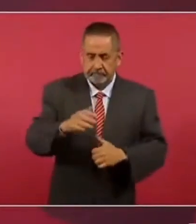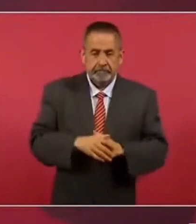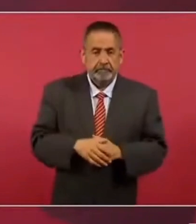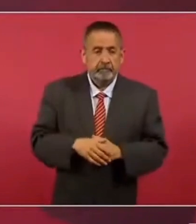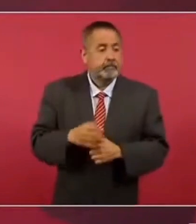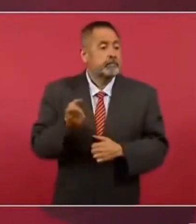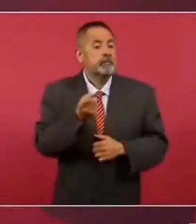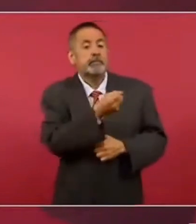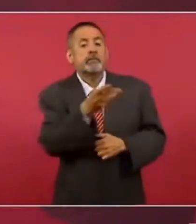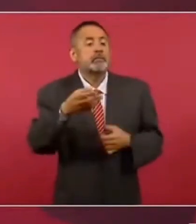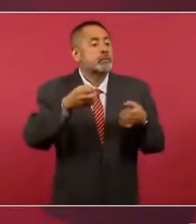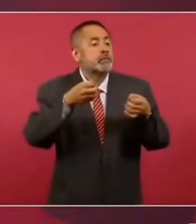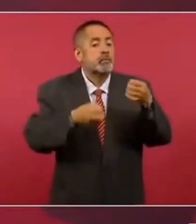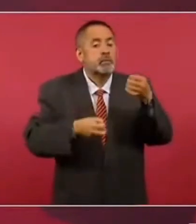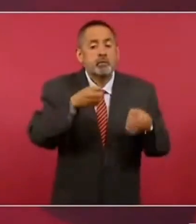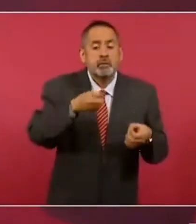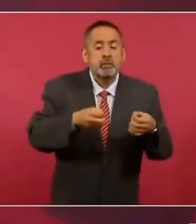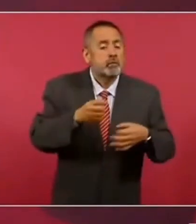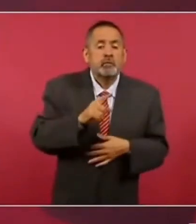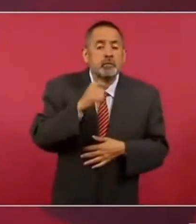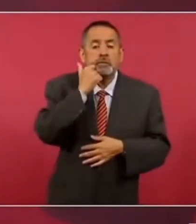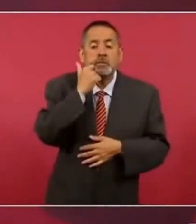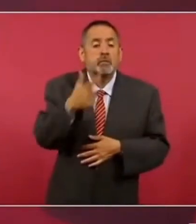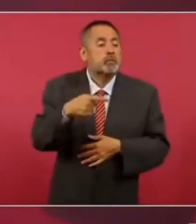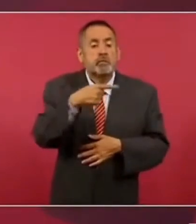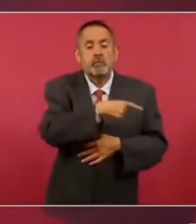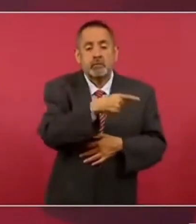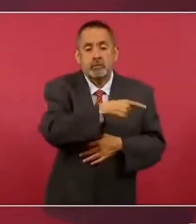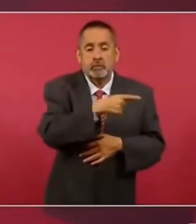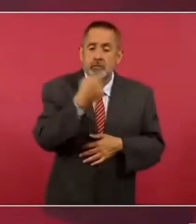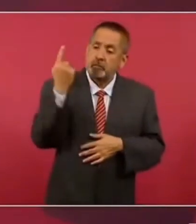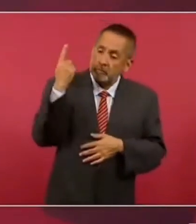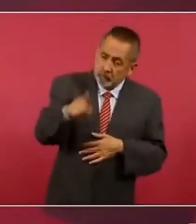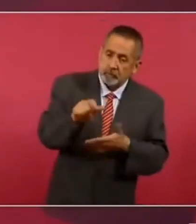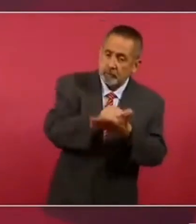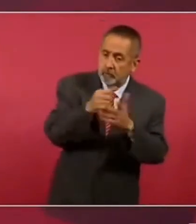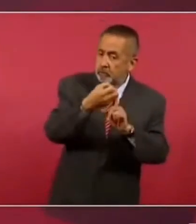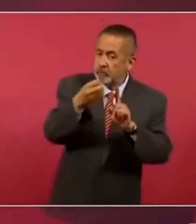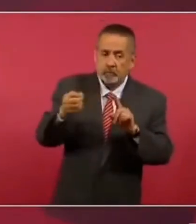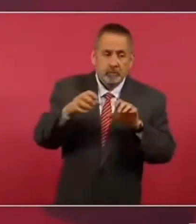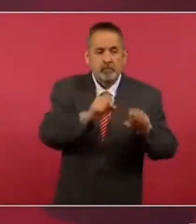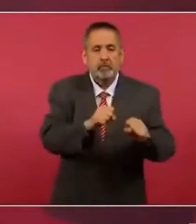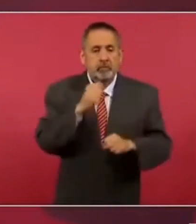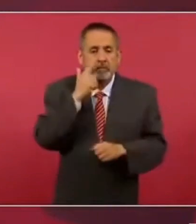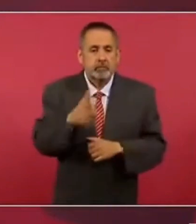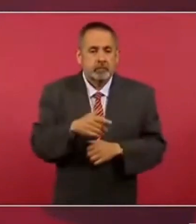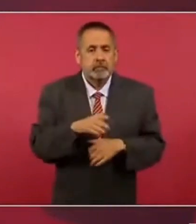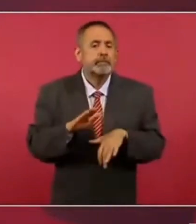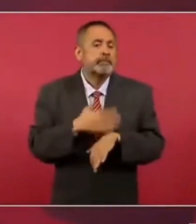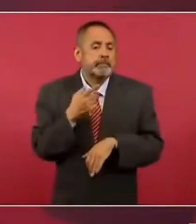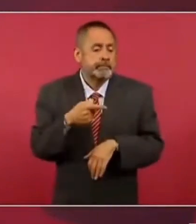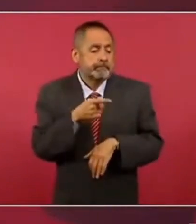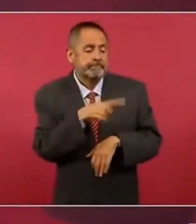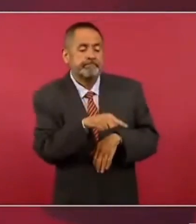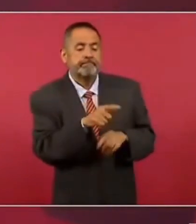jueces que no han querido dar las órdenes de aprehensión porque este grupo,